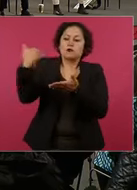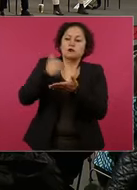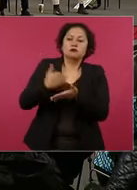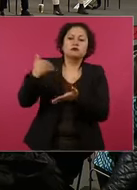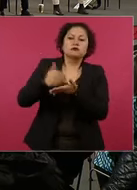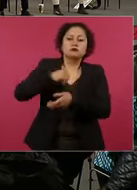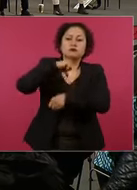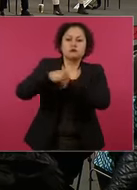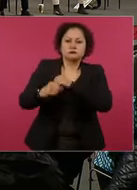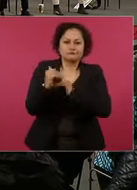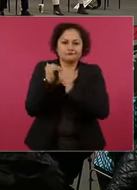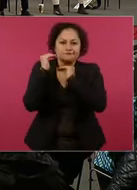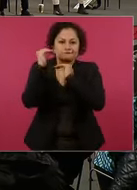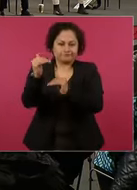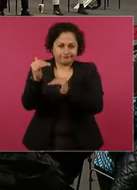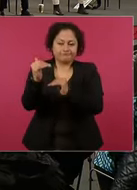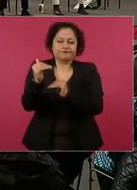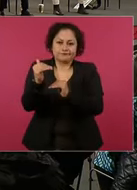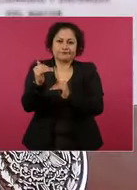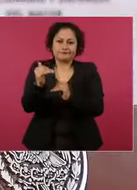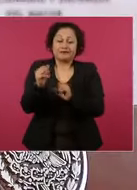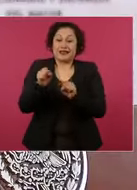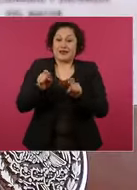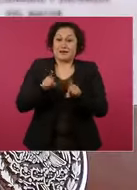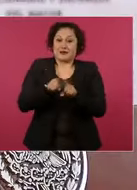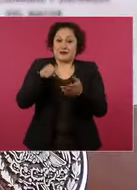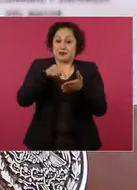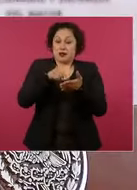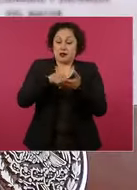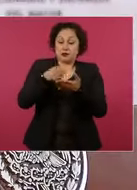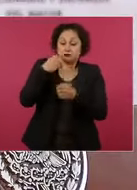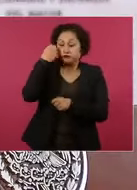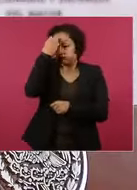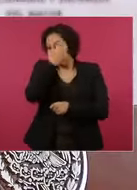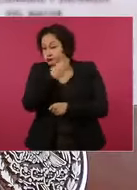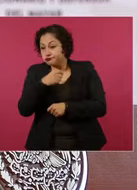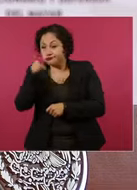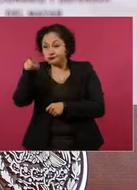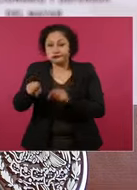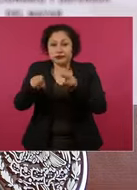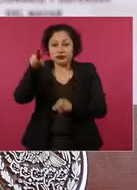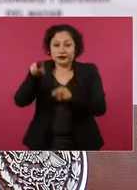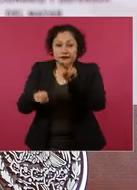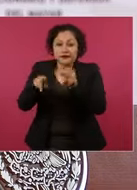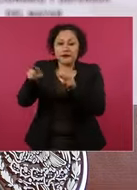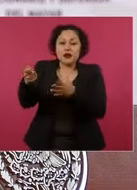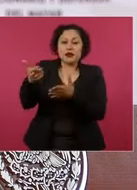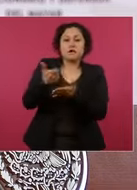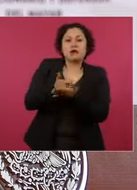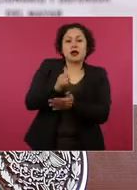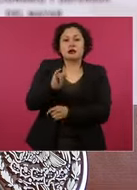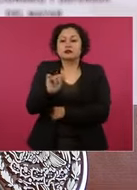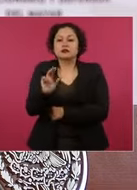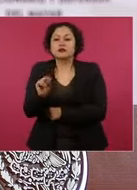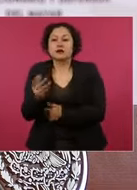también en esos estudios se determinaba quiénes tenían que pagar. En el modelo del INSS Bienestar es 100 por ciento gratuito, no